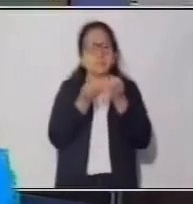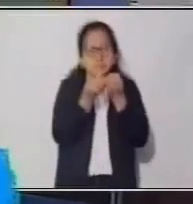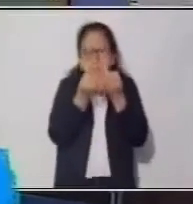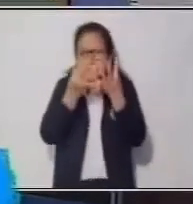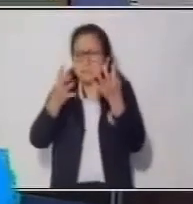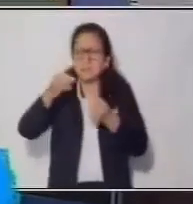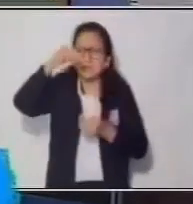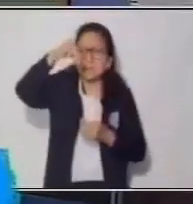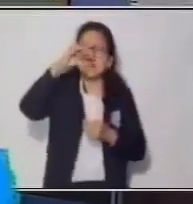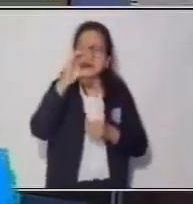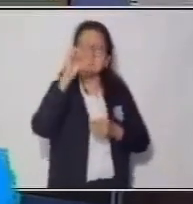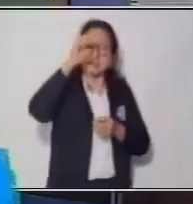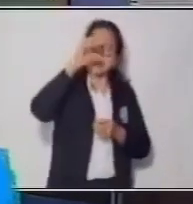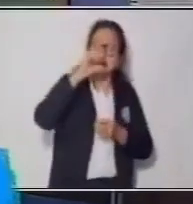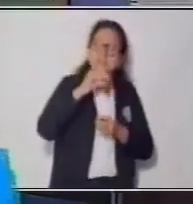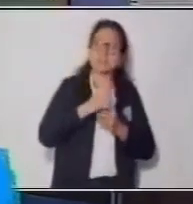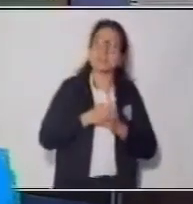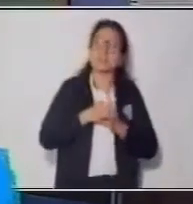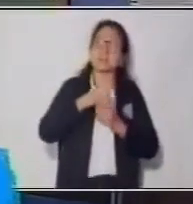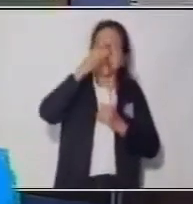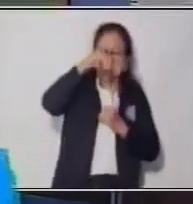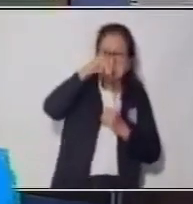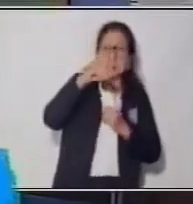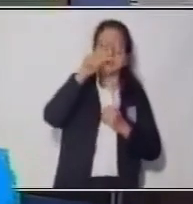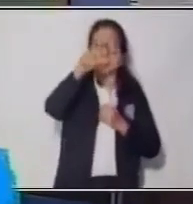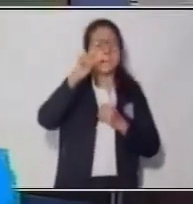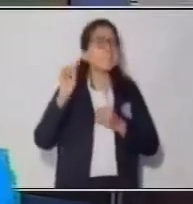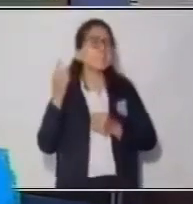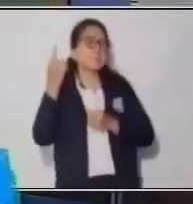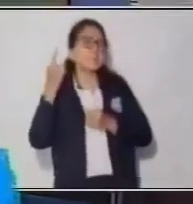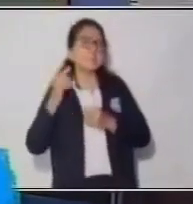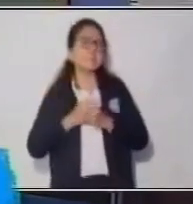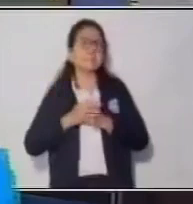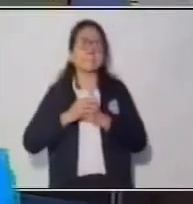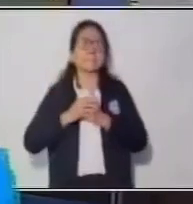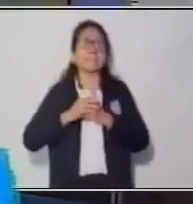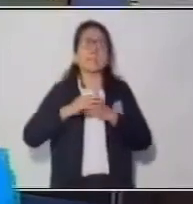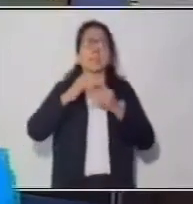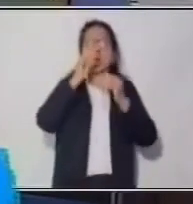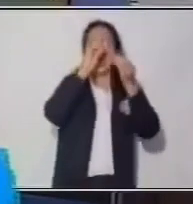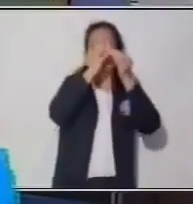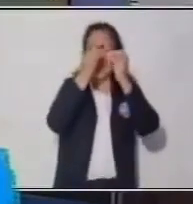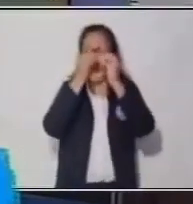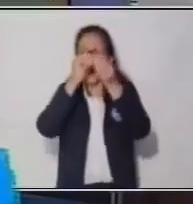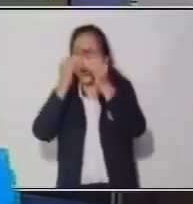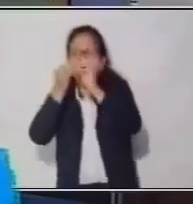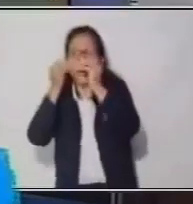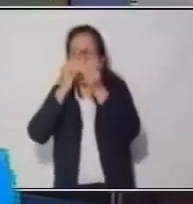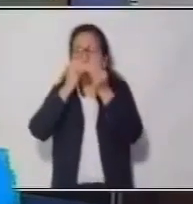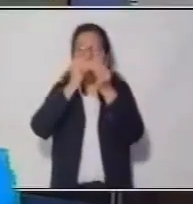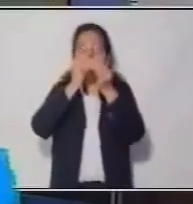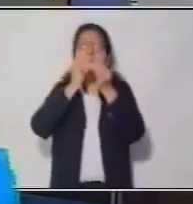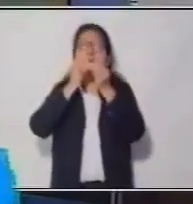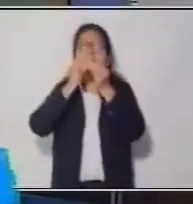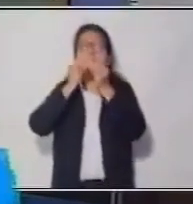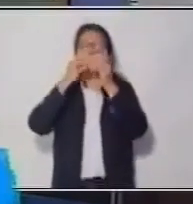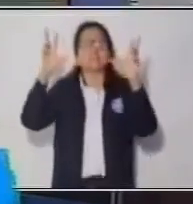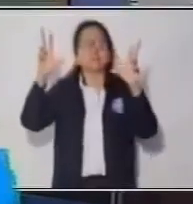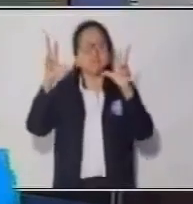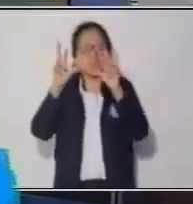MCM de varios números, primero descomponemos cada número en factores